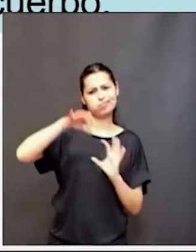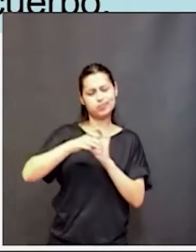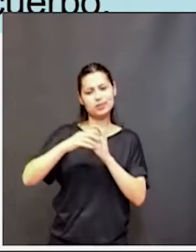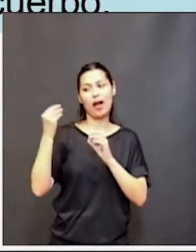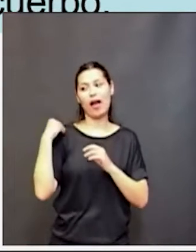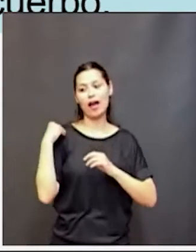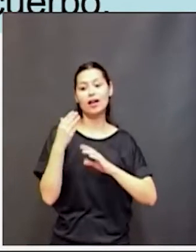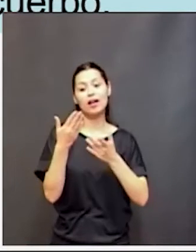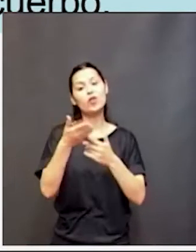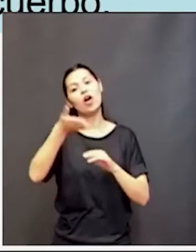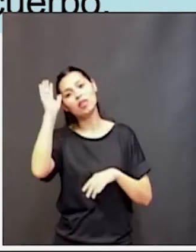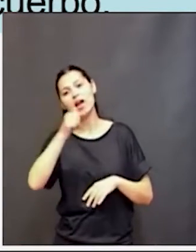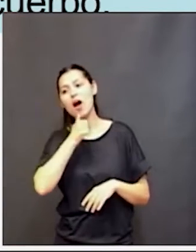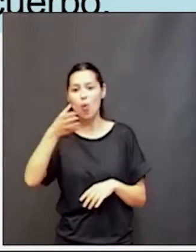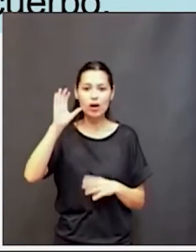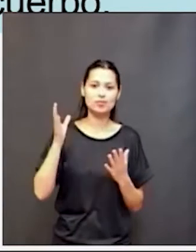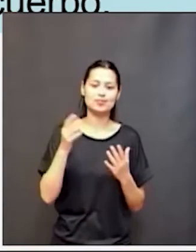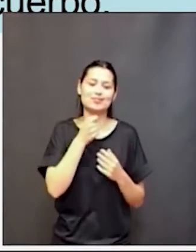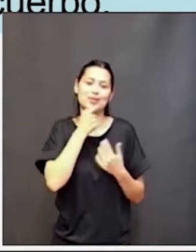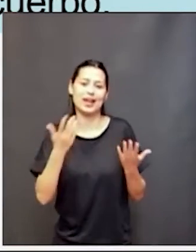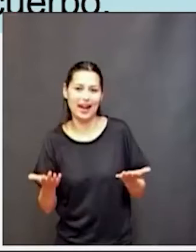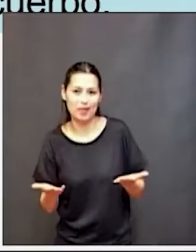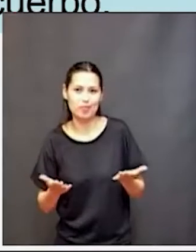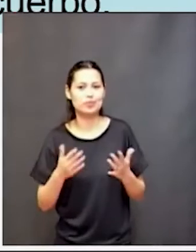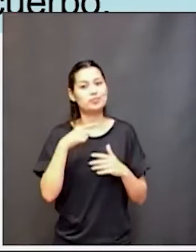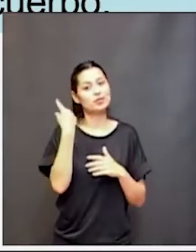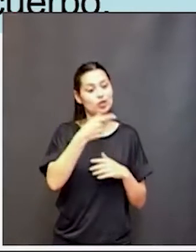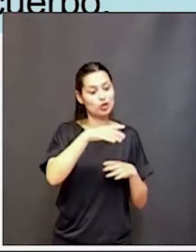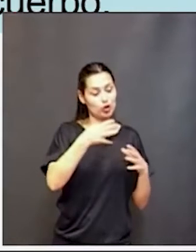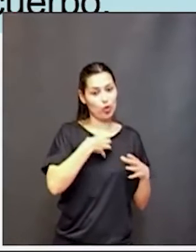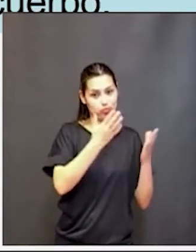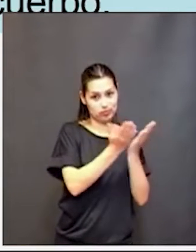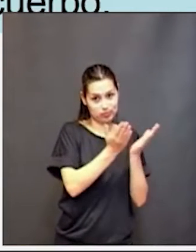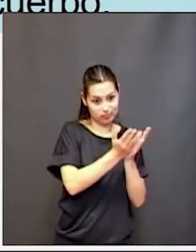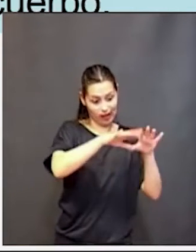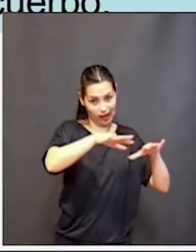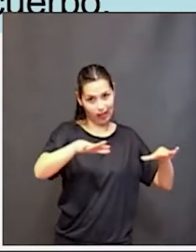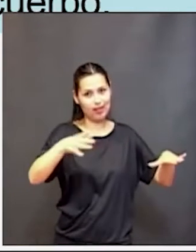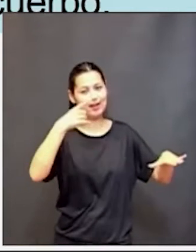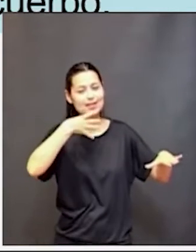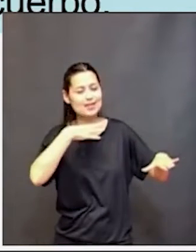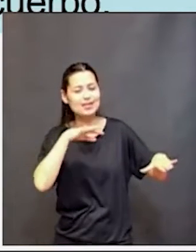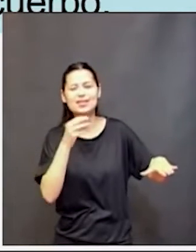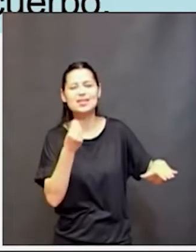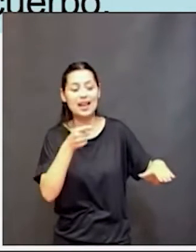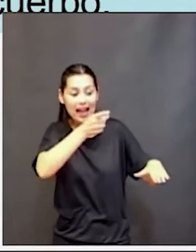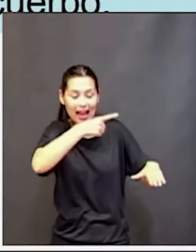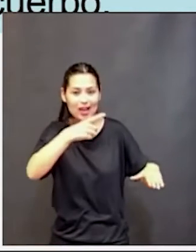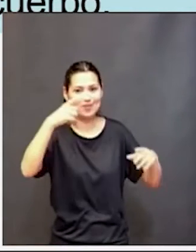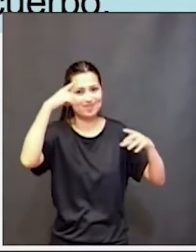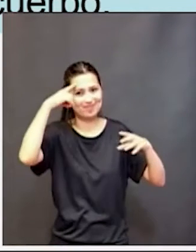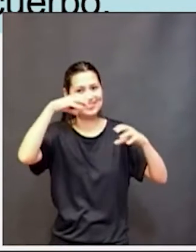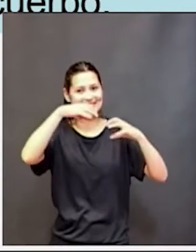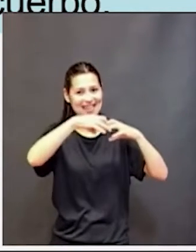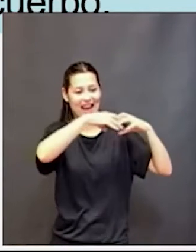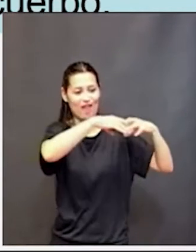alumnos no son solo un cerebro que está ahí en el banco esperando a recibir información sino que tiene todo un cuerpo que